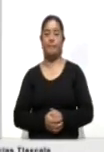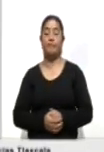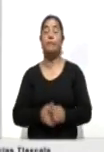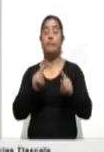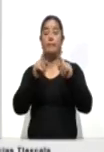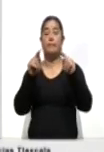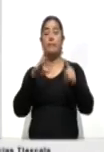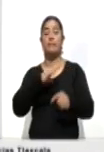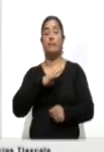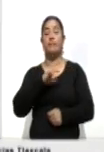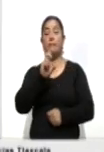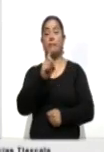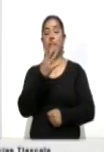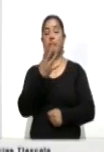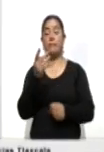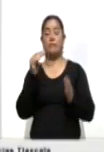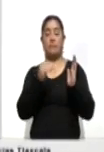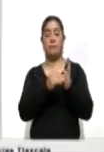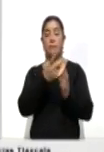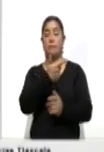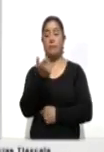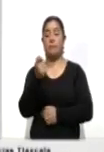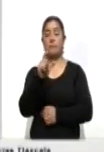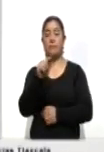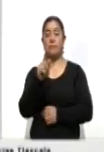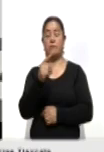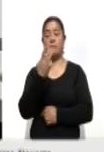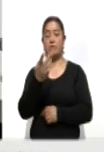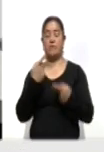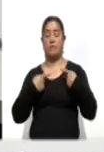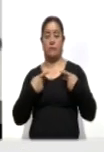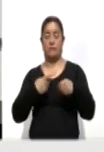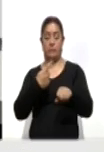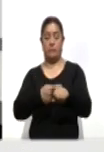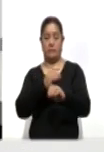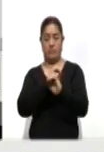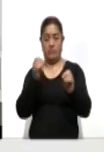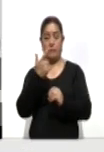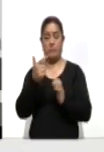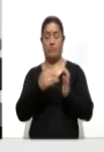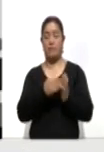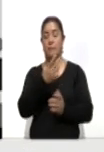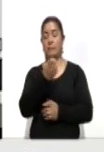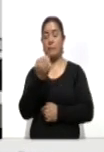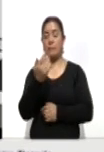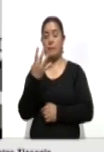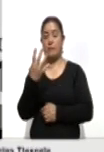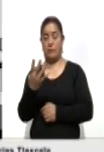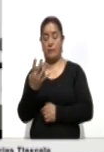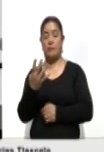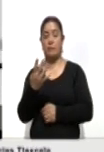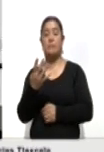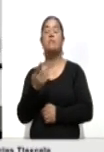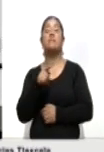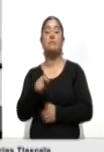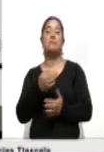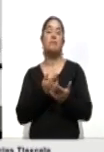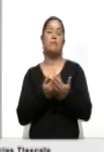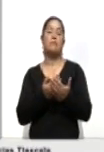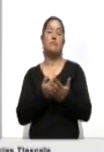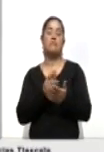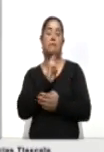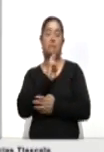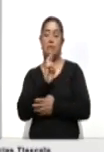registra hasta este momento 34.773 casos negativos y 7.354 se encuentran en espera de